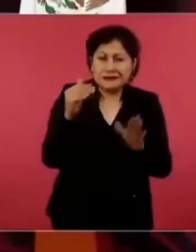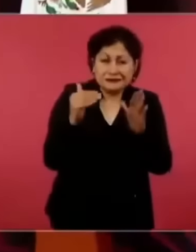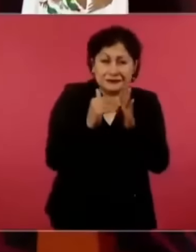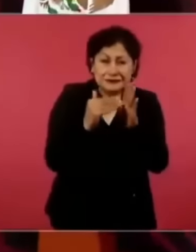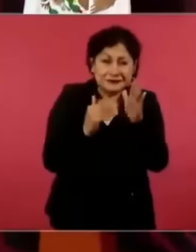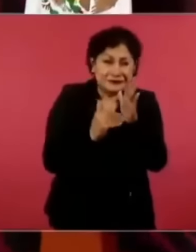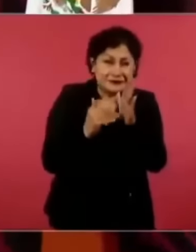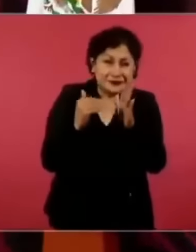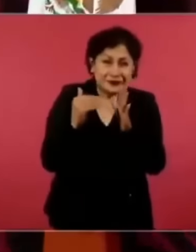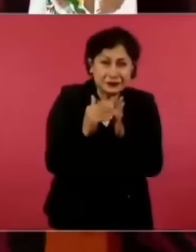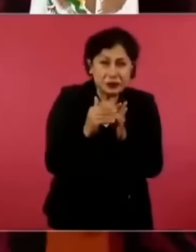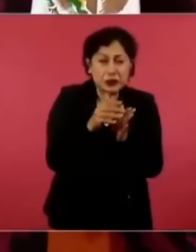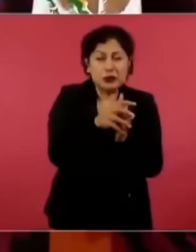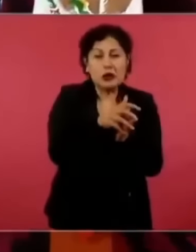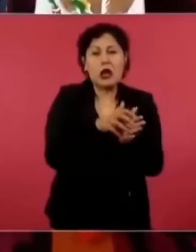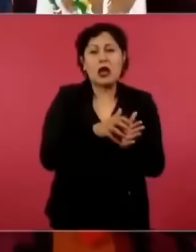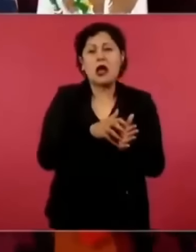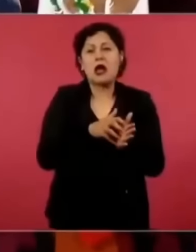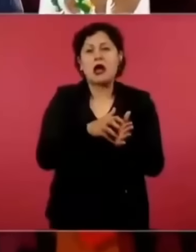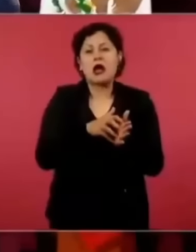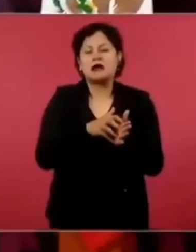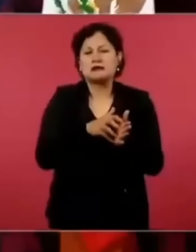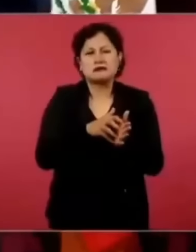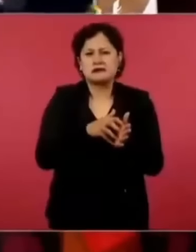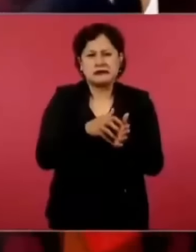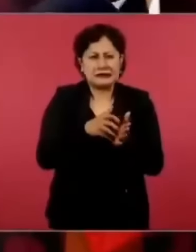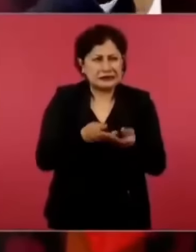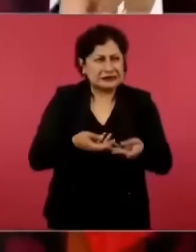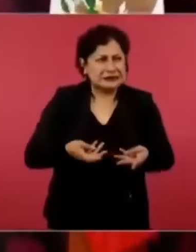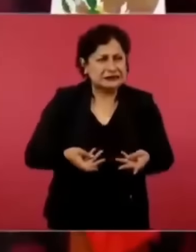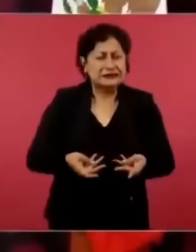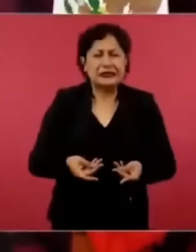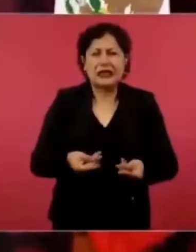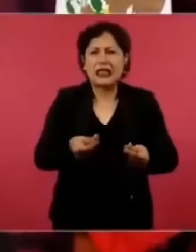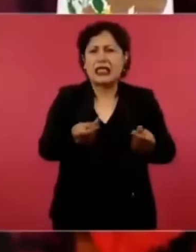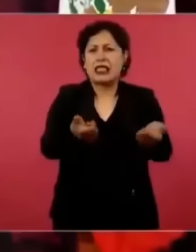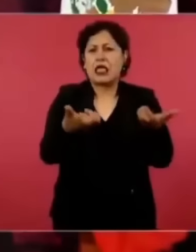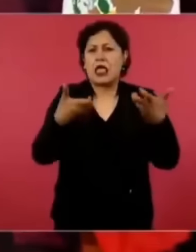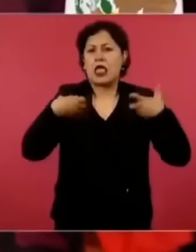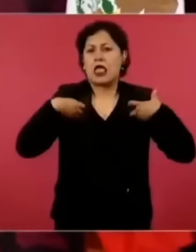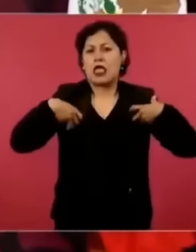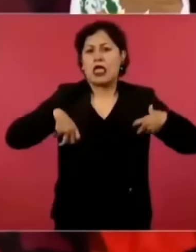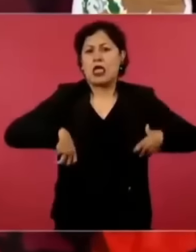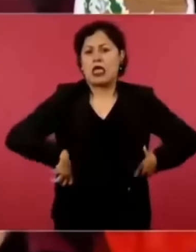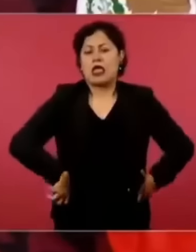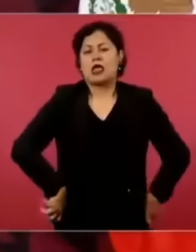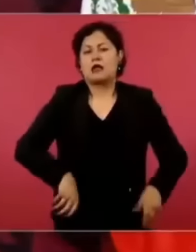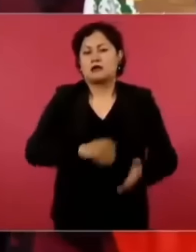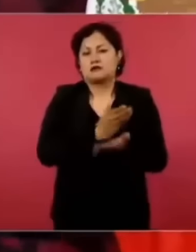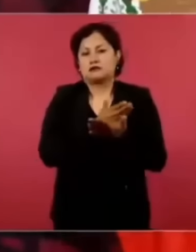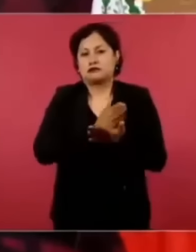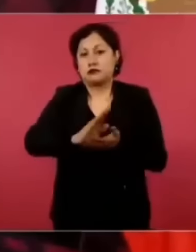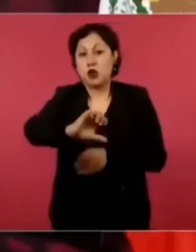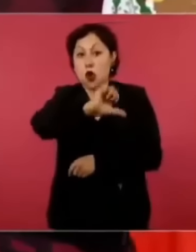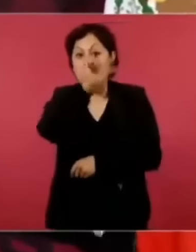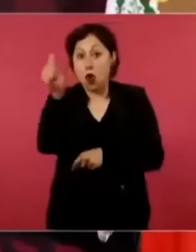Y así por el estilo, los lujos en el gobierno. Cuando llegó